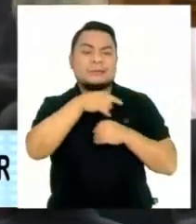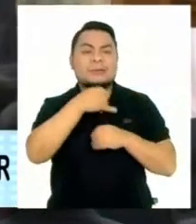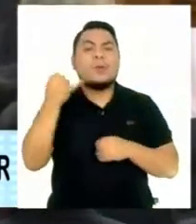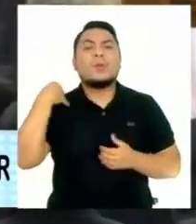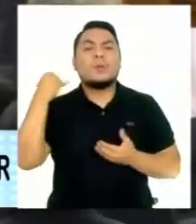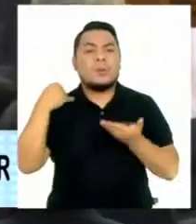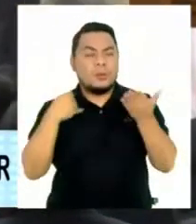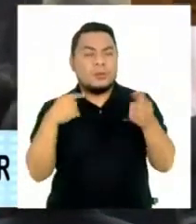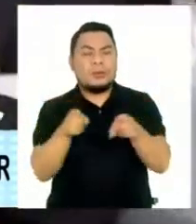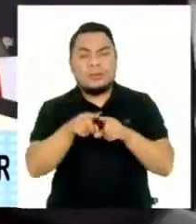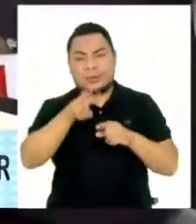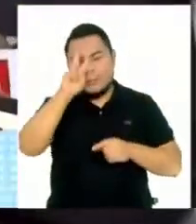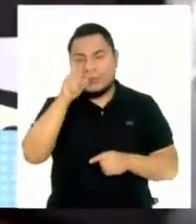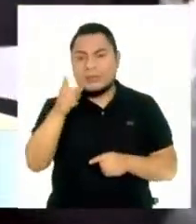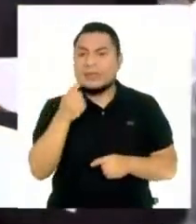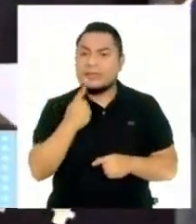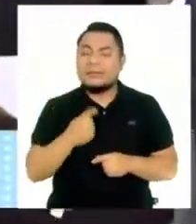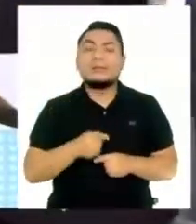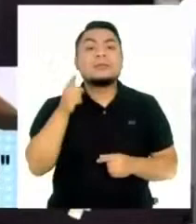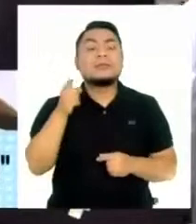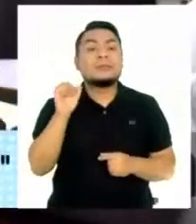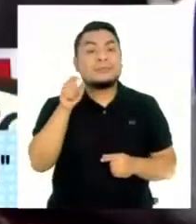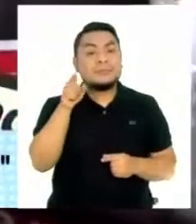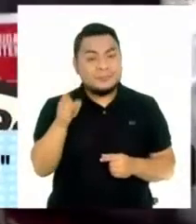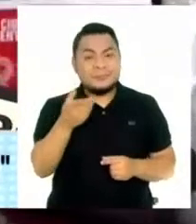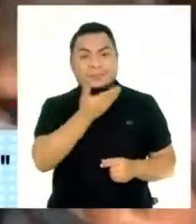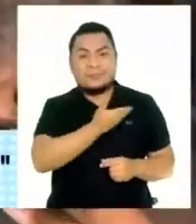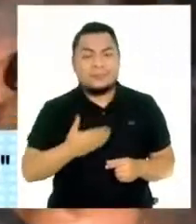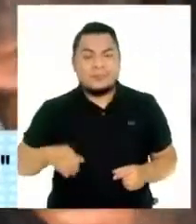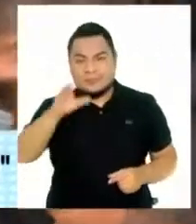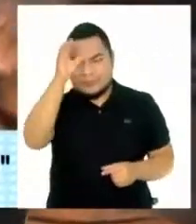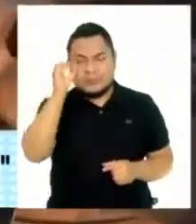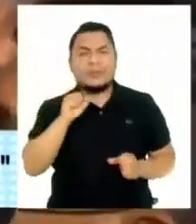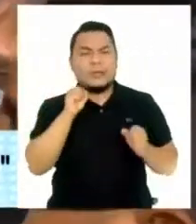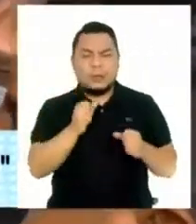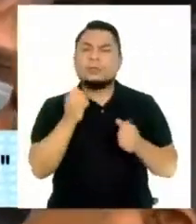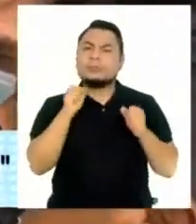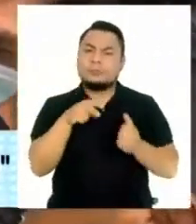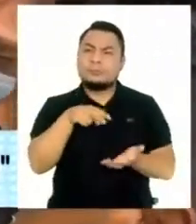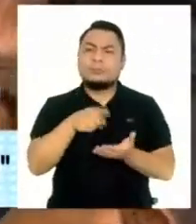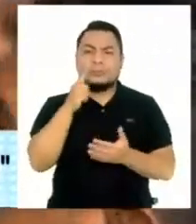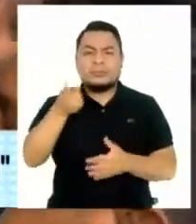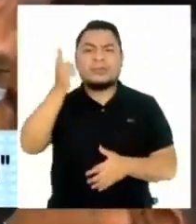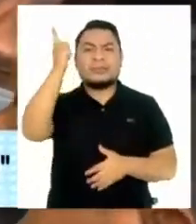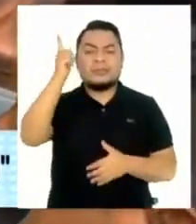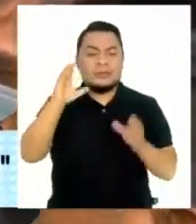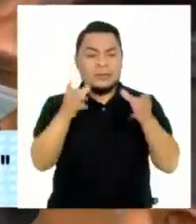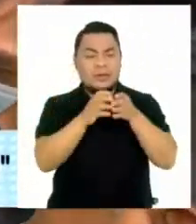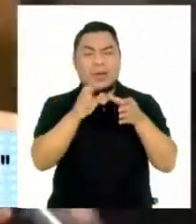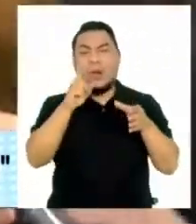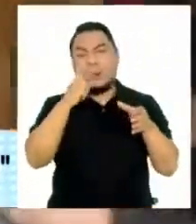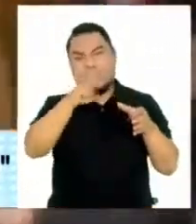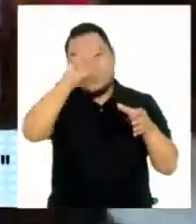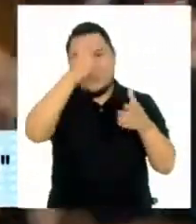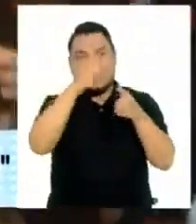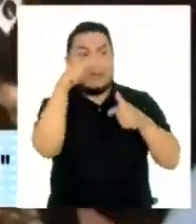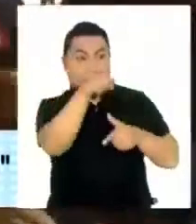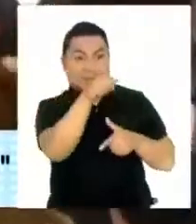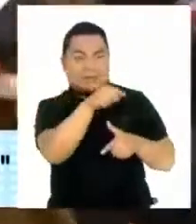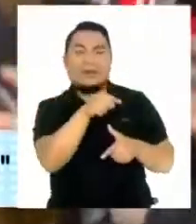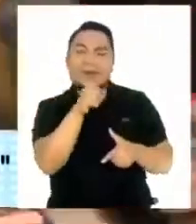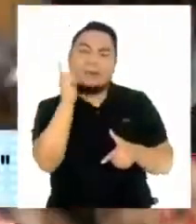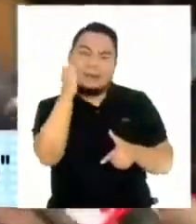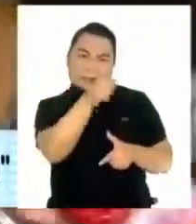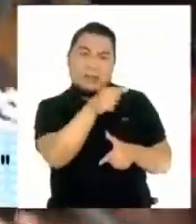la juventud y al país. Pedro Castillo se mostró firme al asegurar que el líder de Perú Libre, Vladimir Cerrón, no toma